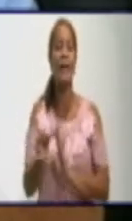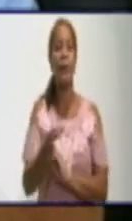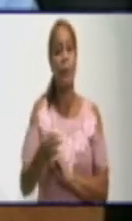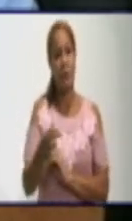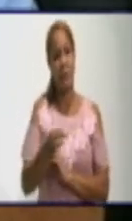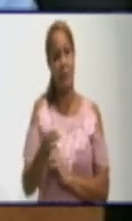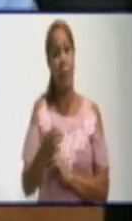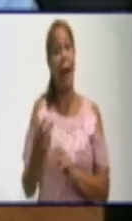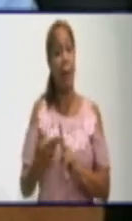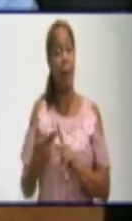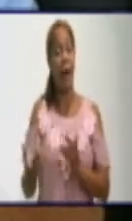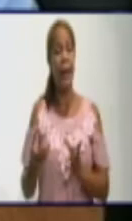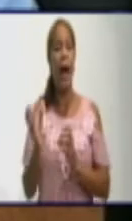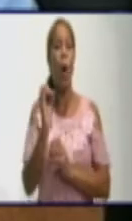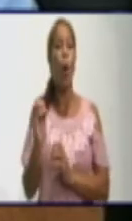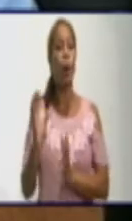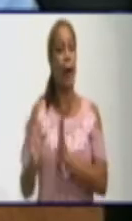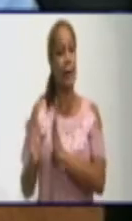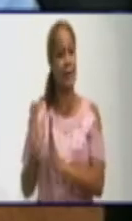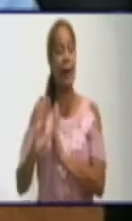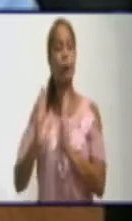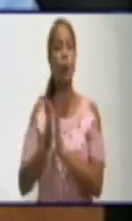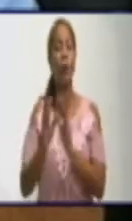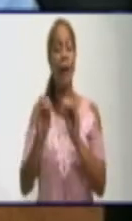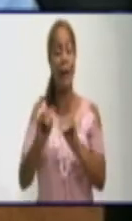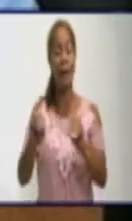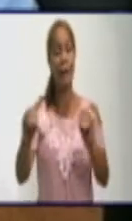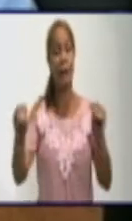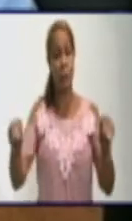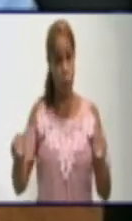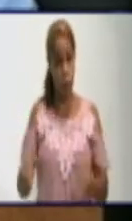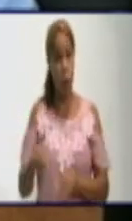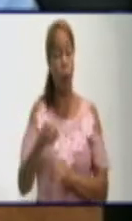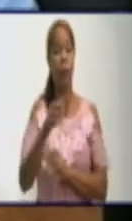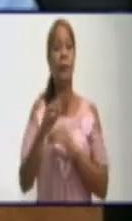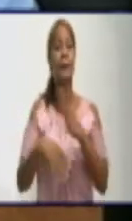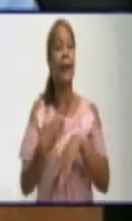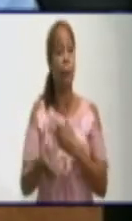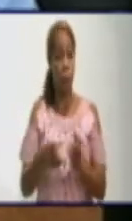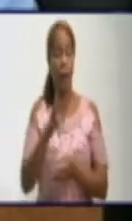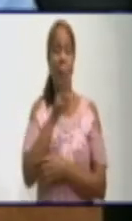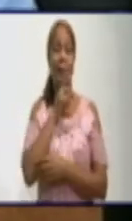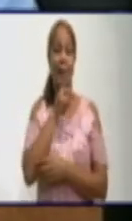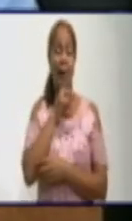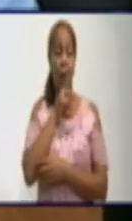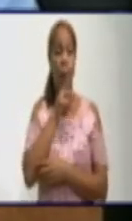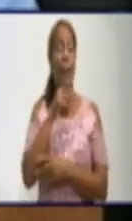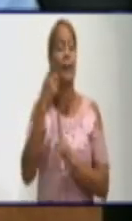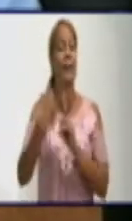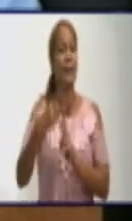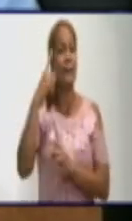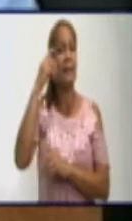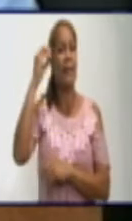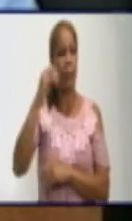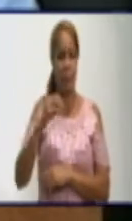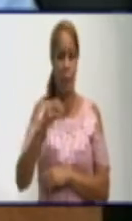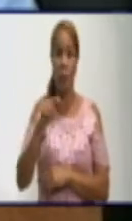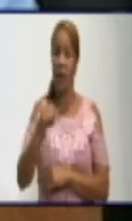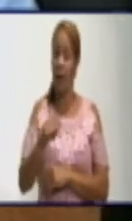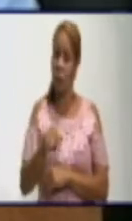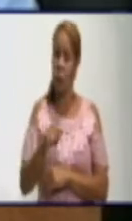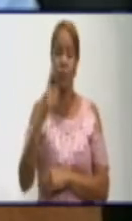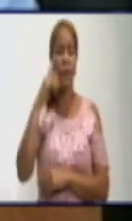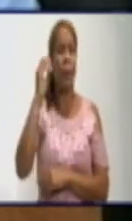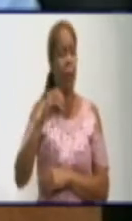para organizar la distribución de este preciado líquido, que además nosotros sabemos que esto no va a ser suficiente